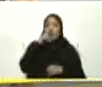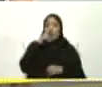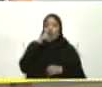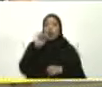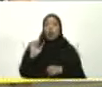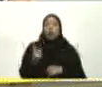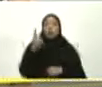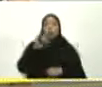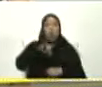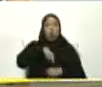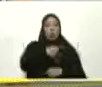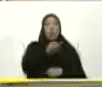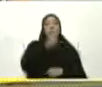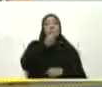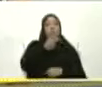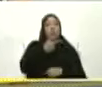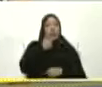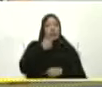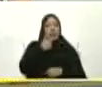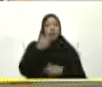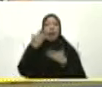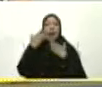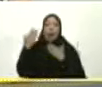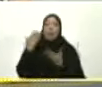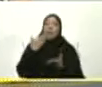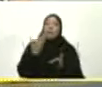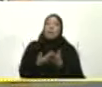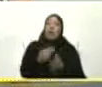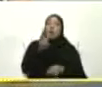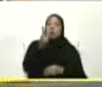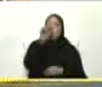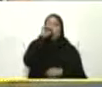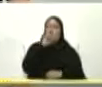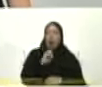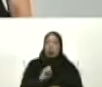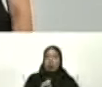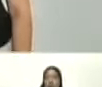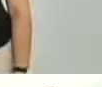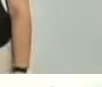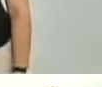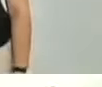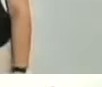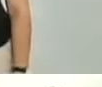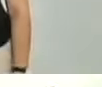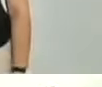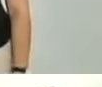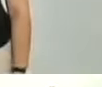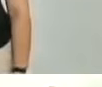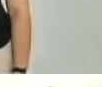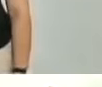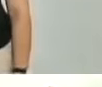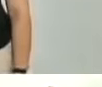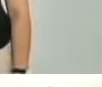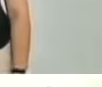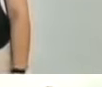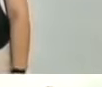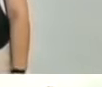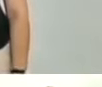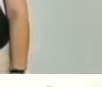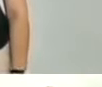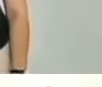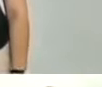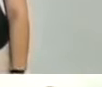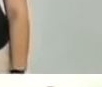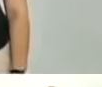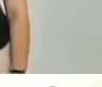Universidades Bellas Que usted ha creado Hace dos años Y que ya hemos podido Atender 34 sedes Universitarias